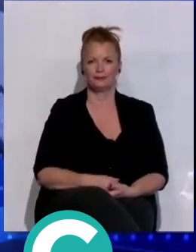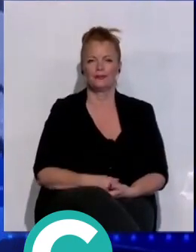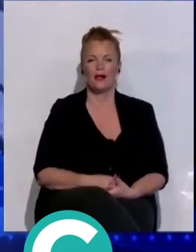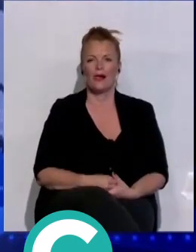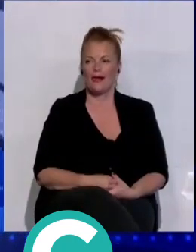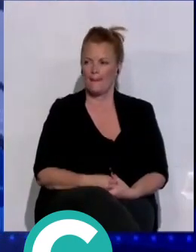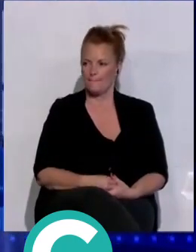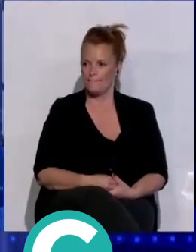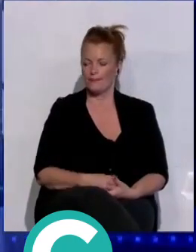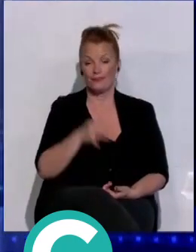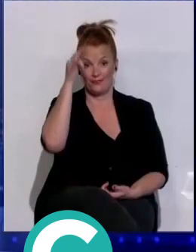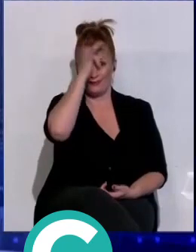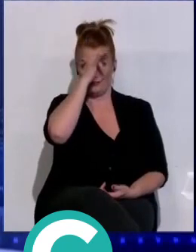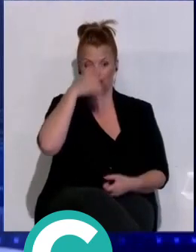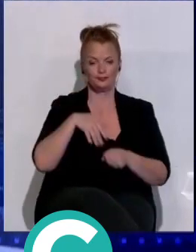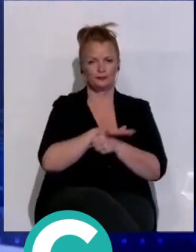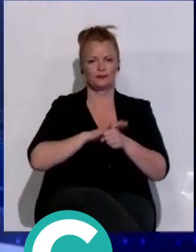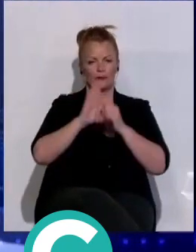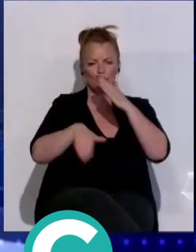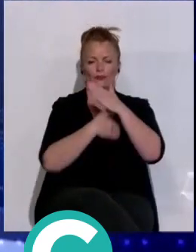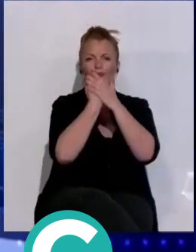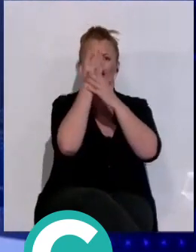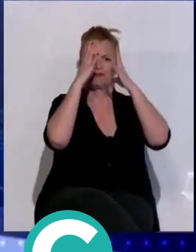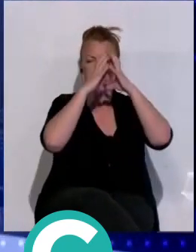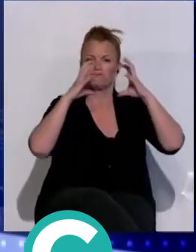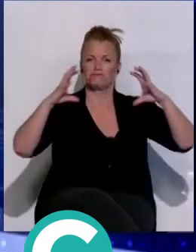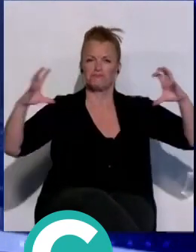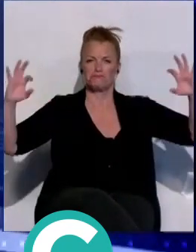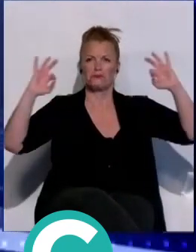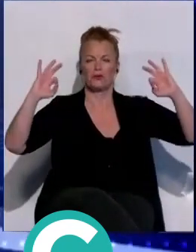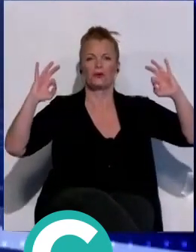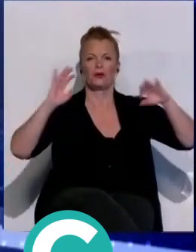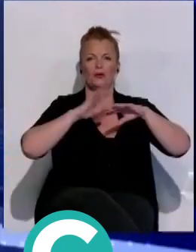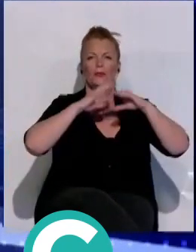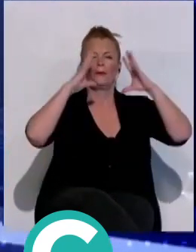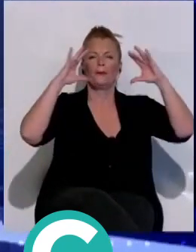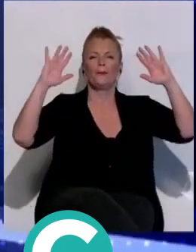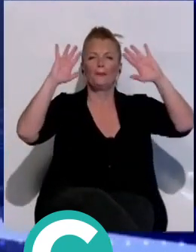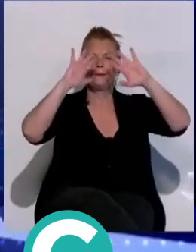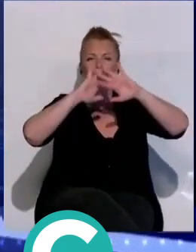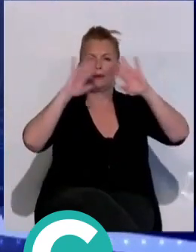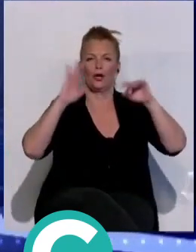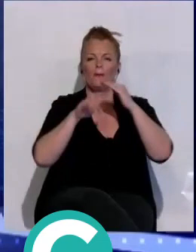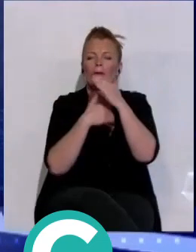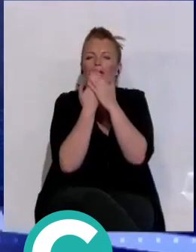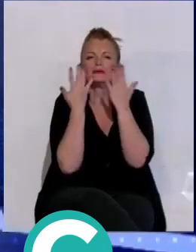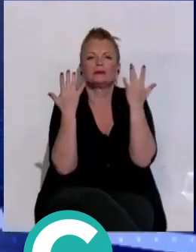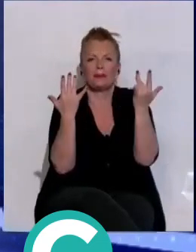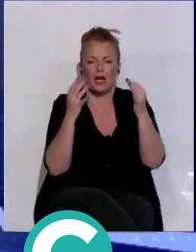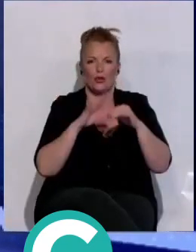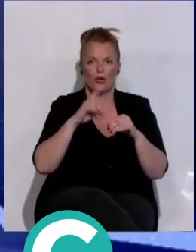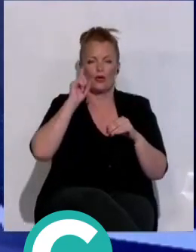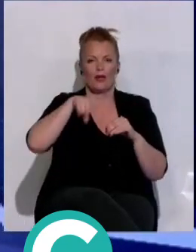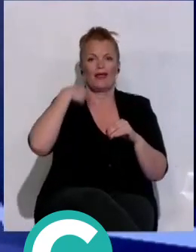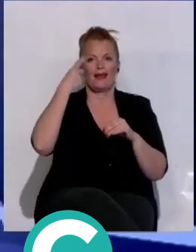Para el domingo la provincia amanecerá con nubes de evolución acompañadas de brumas a primeras horas del día. Más probables en la